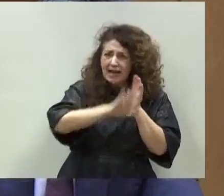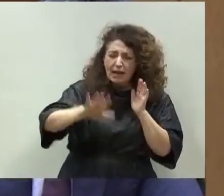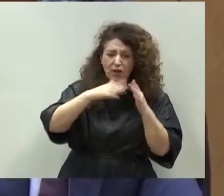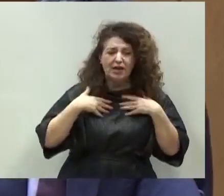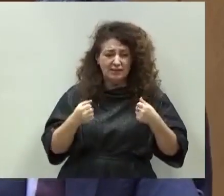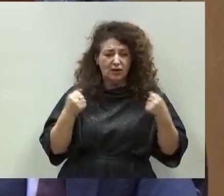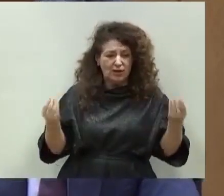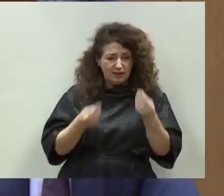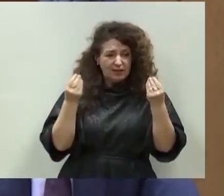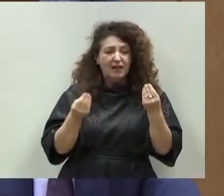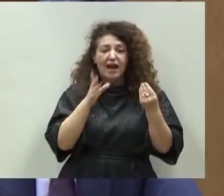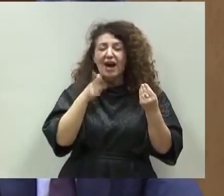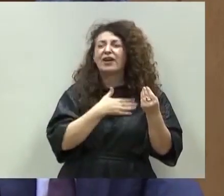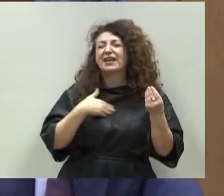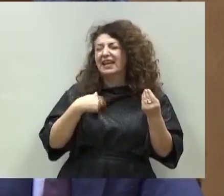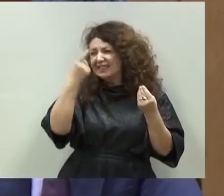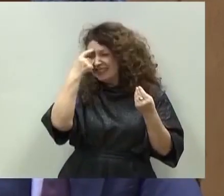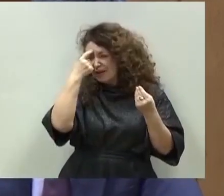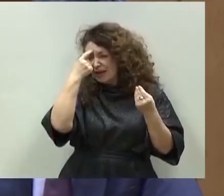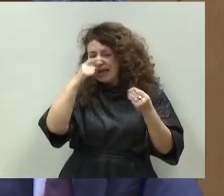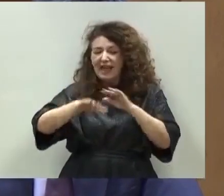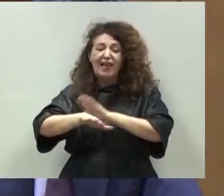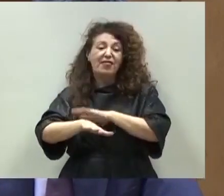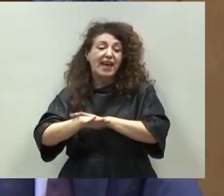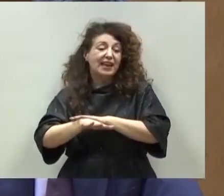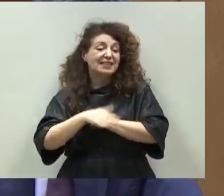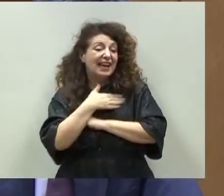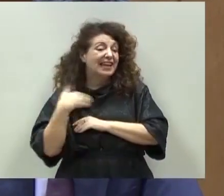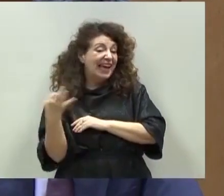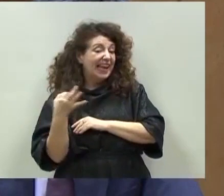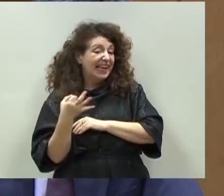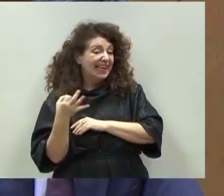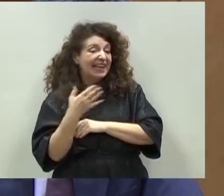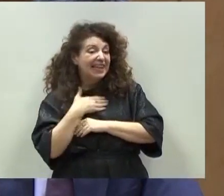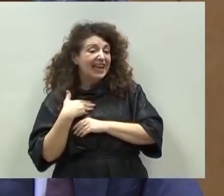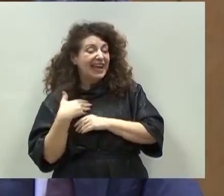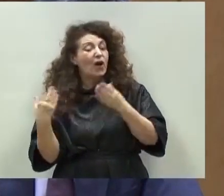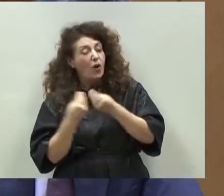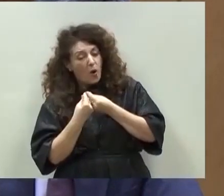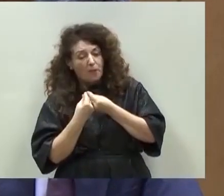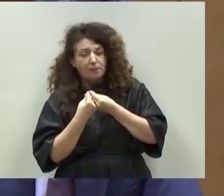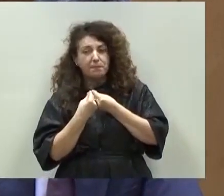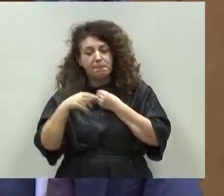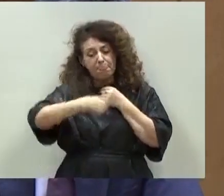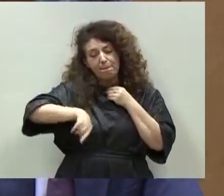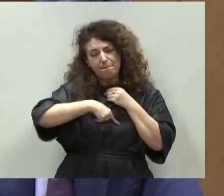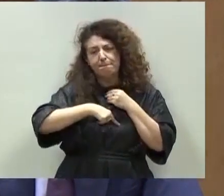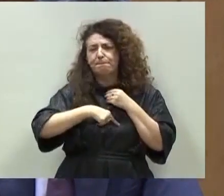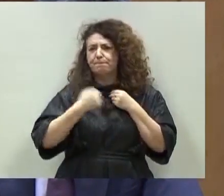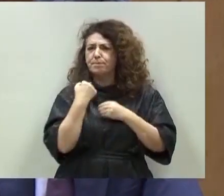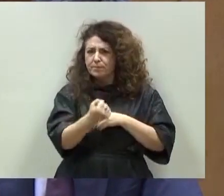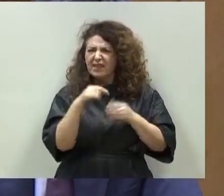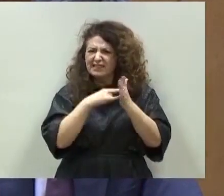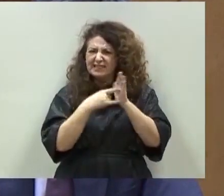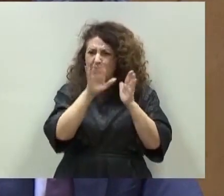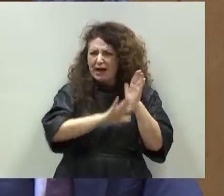solo queda saber qué quiere ser las derechas, qué quiere ser el Partido Popular de Mayor, si quiere estar de la mano de los que queremos reforzar el